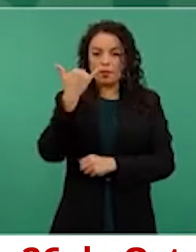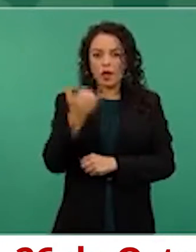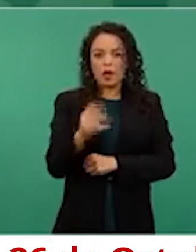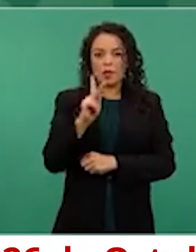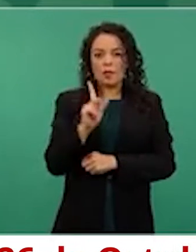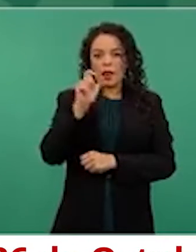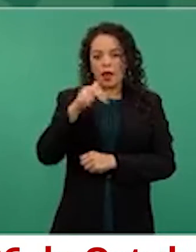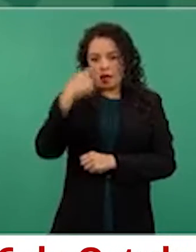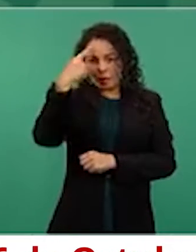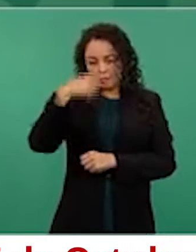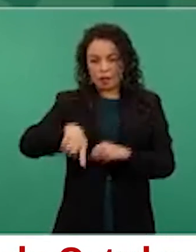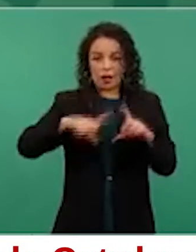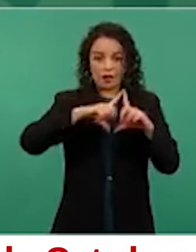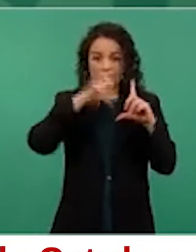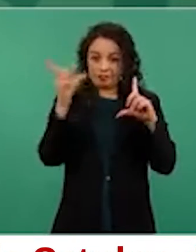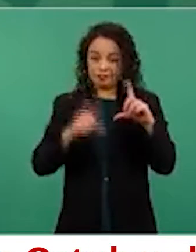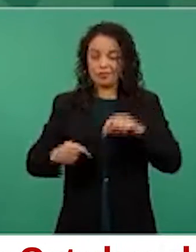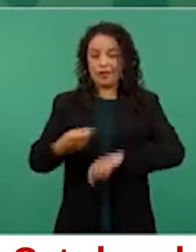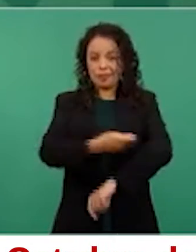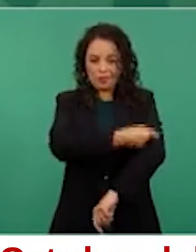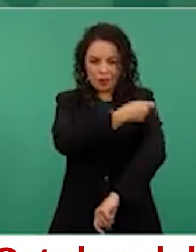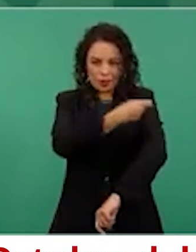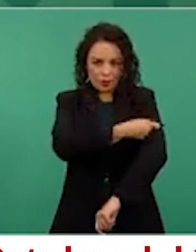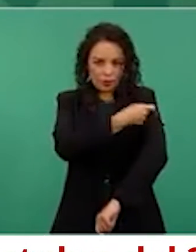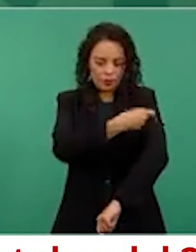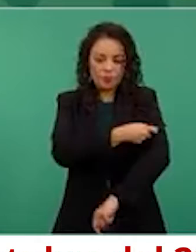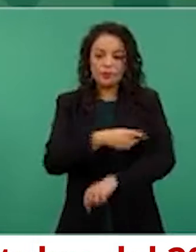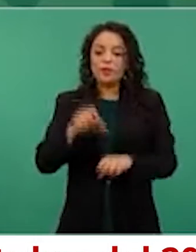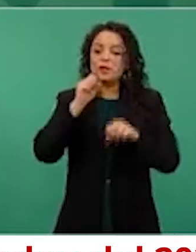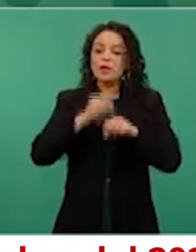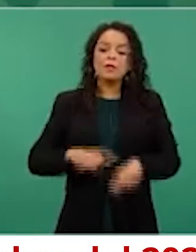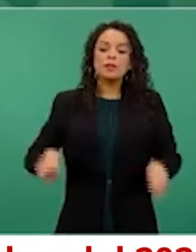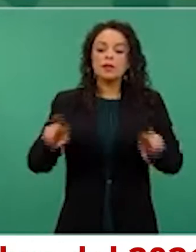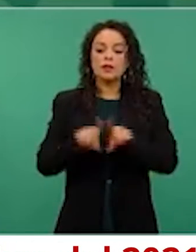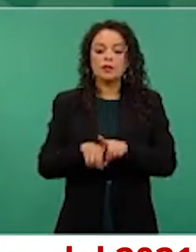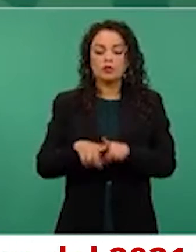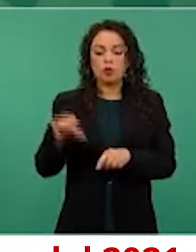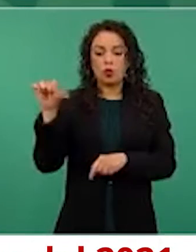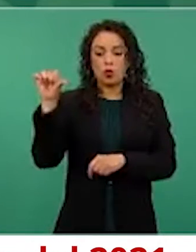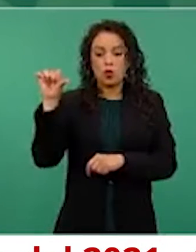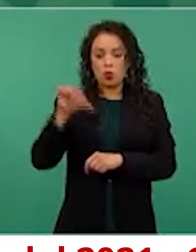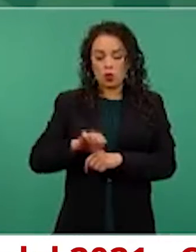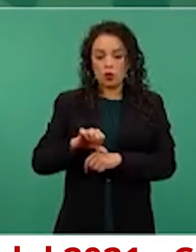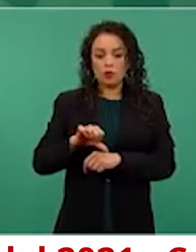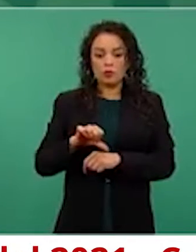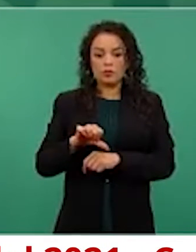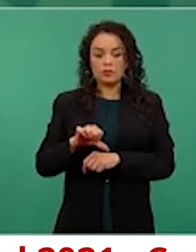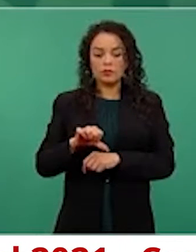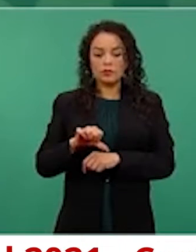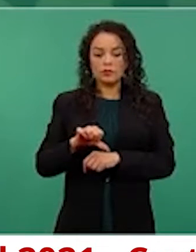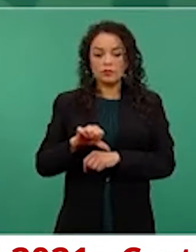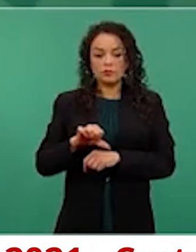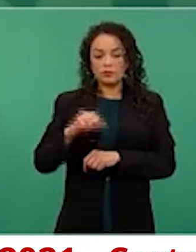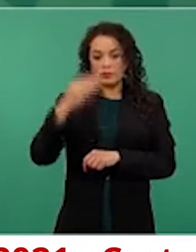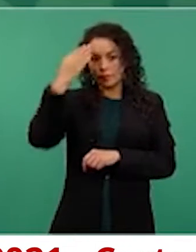y también el día de hoy vamos a conmemorar,